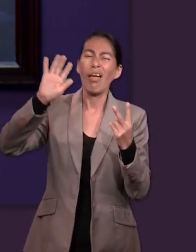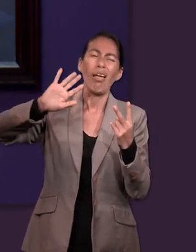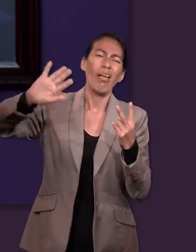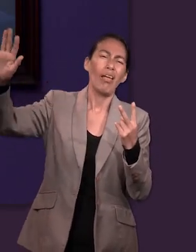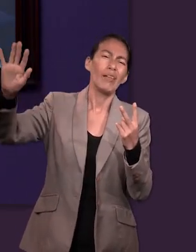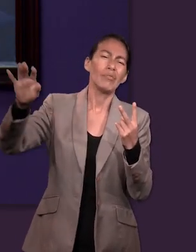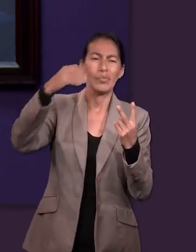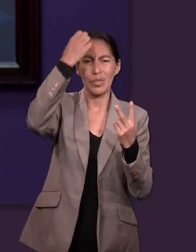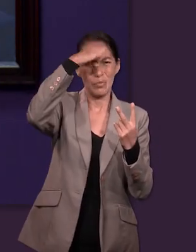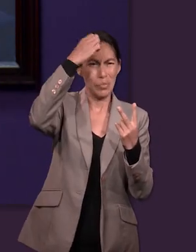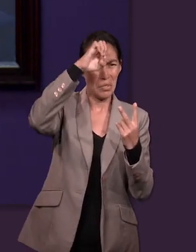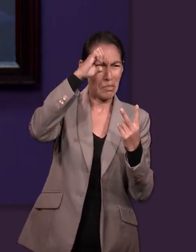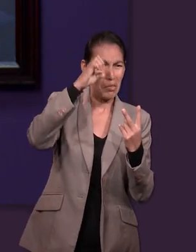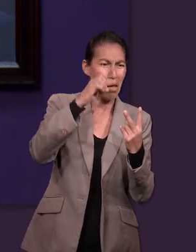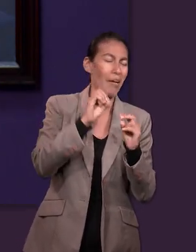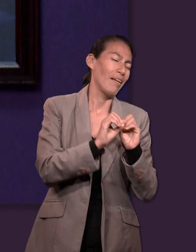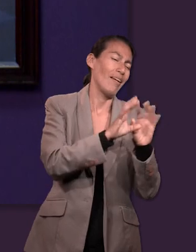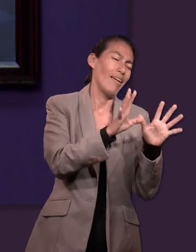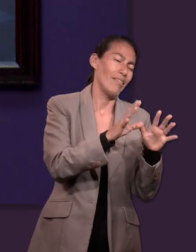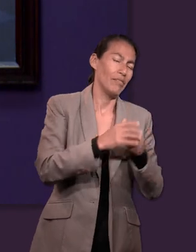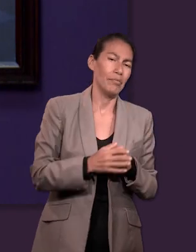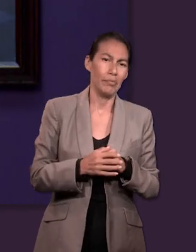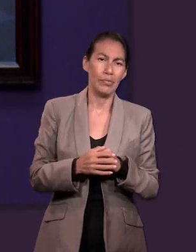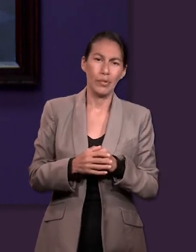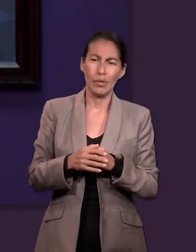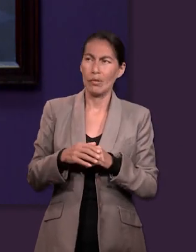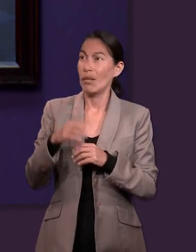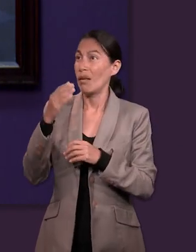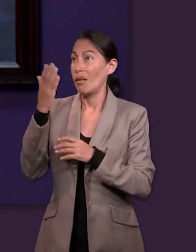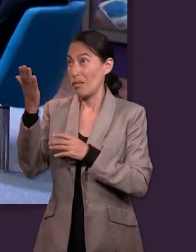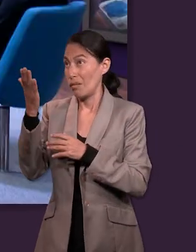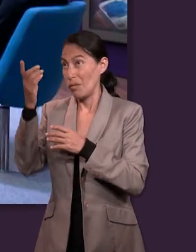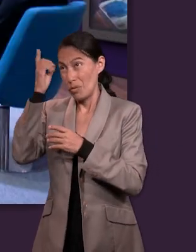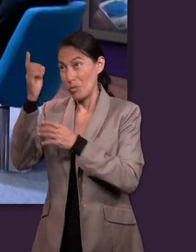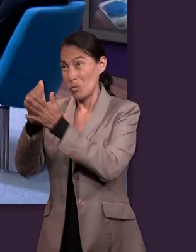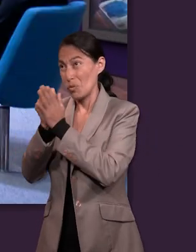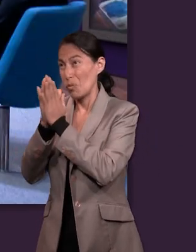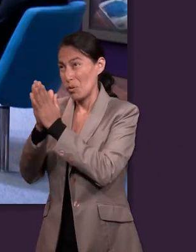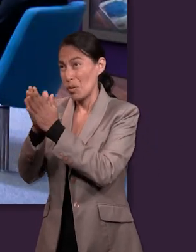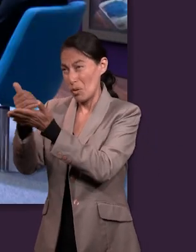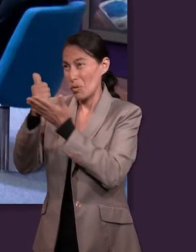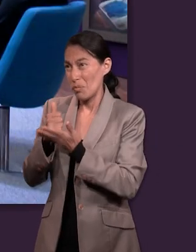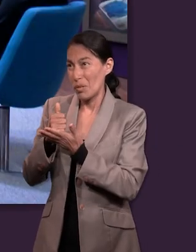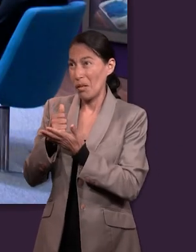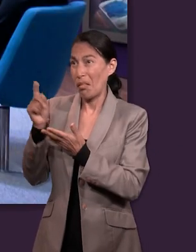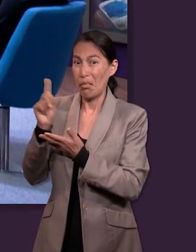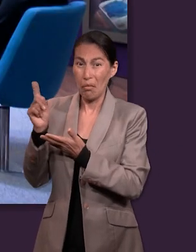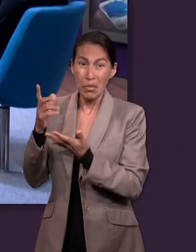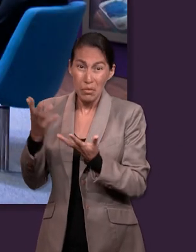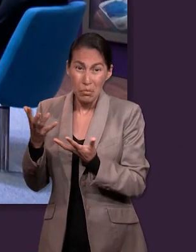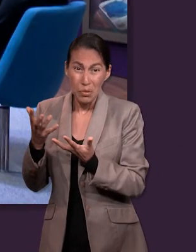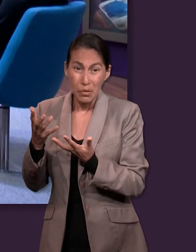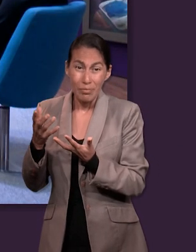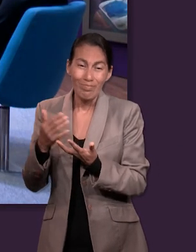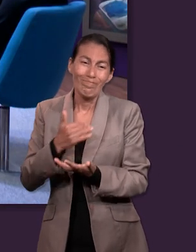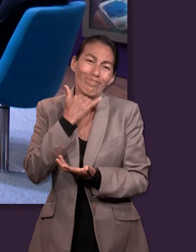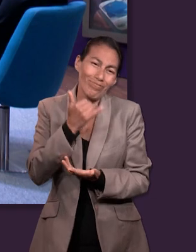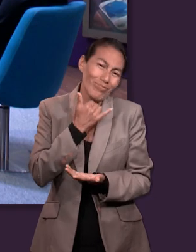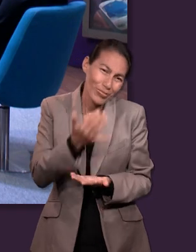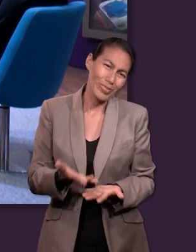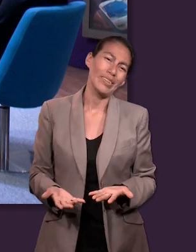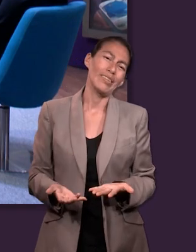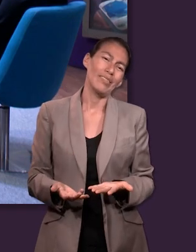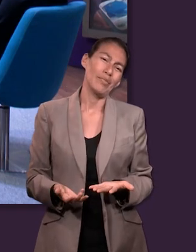para que nos pueda dirigir, nos pueda reorientar, entonces estamos tomando una decisión